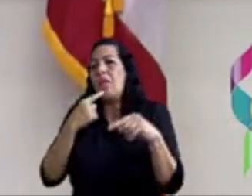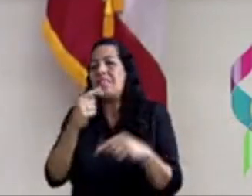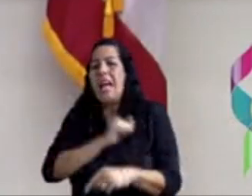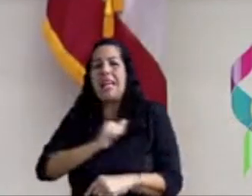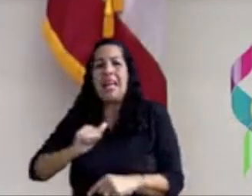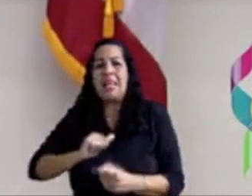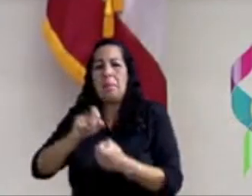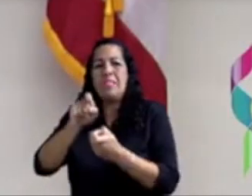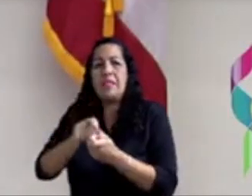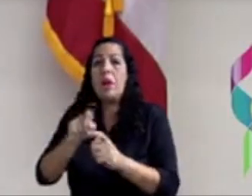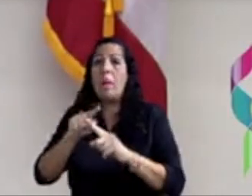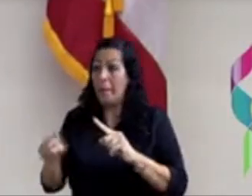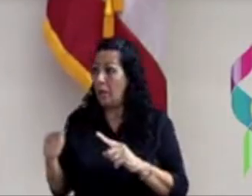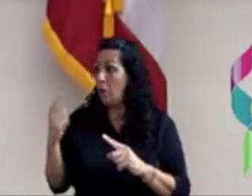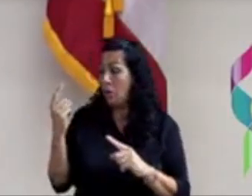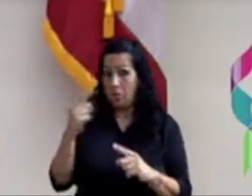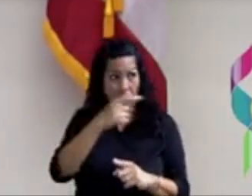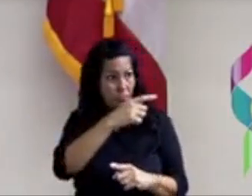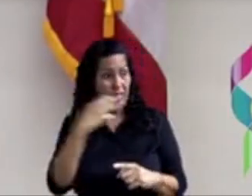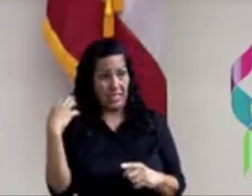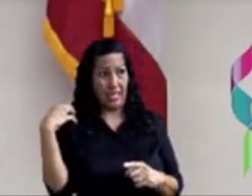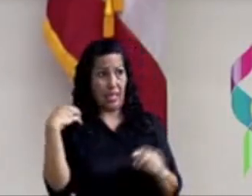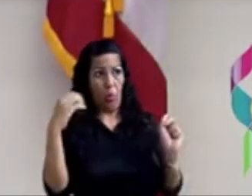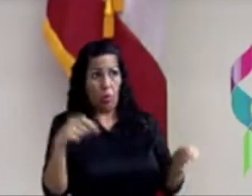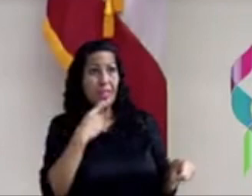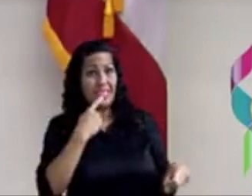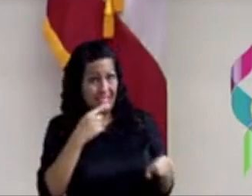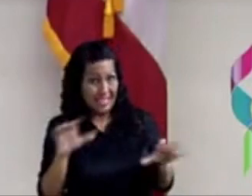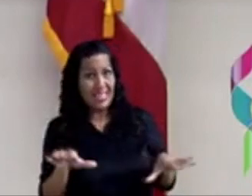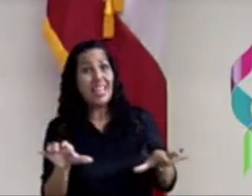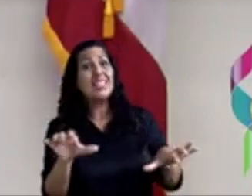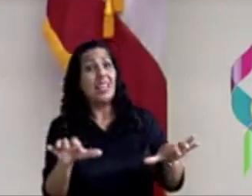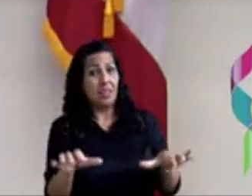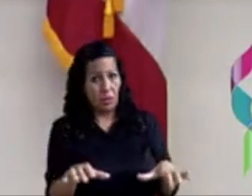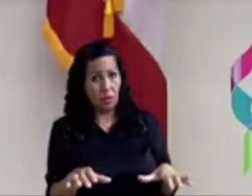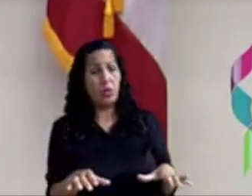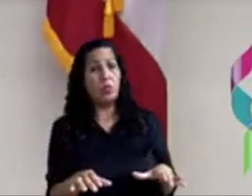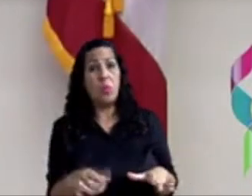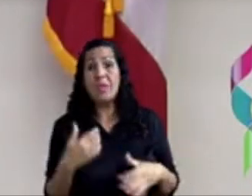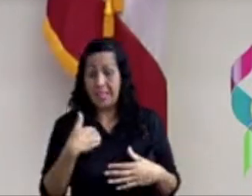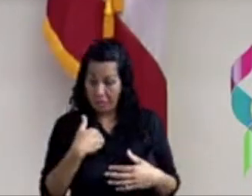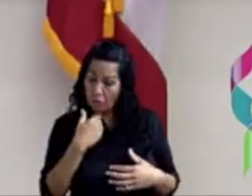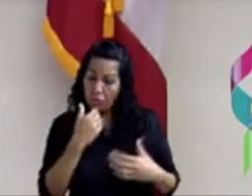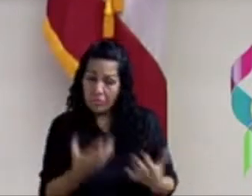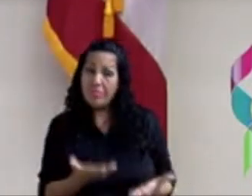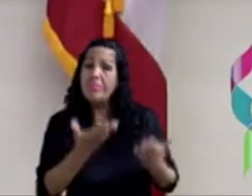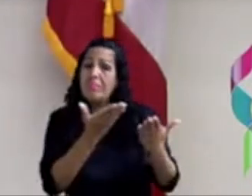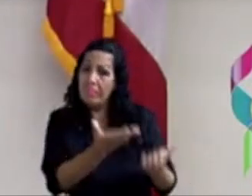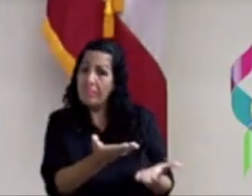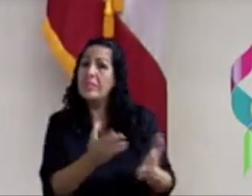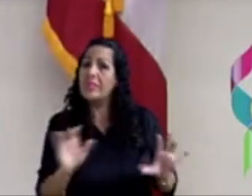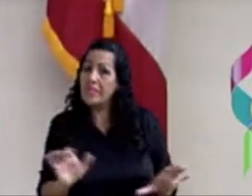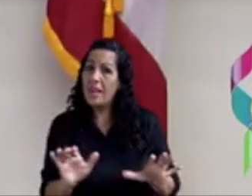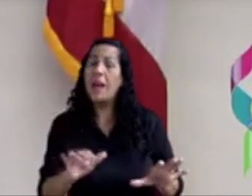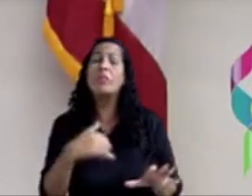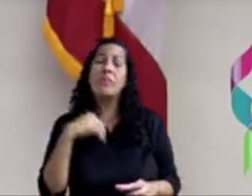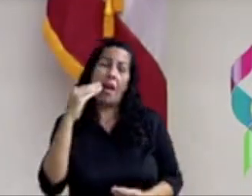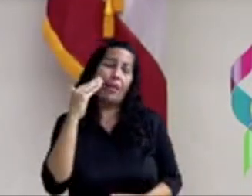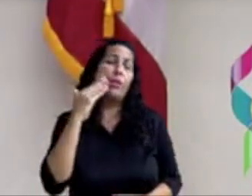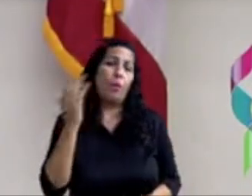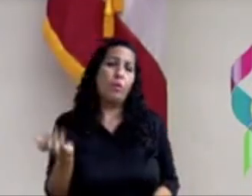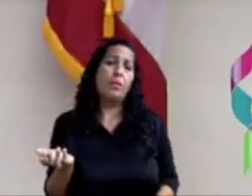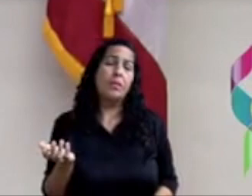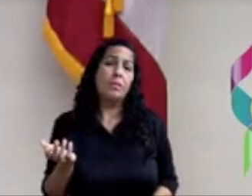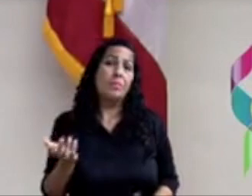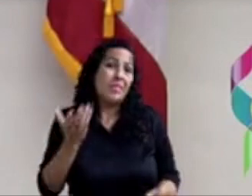pero sí el secretario puede confirmar que esto se está haciendo, porque ha sido sugerencia mía de que se haga, porque sé que aunque quizás